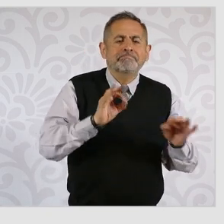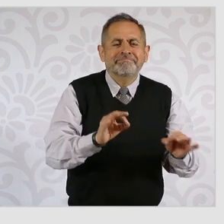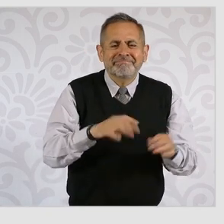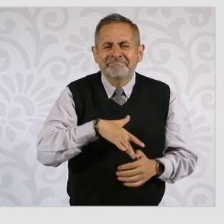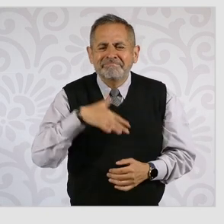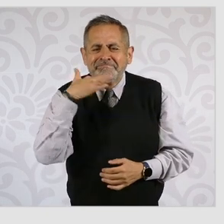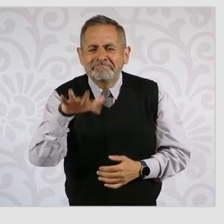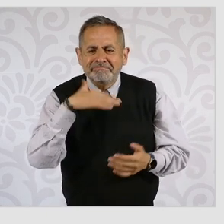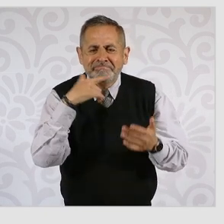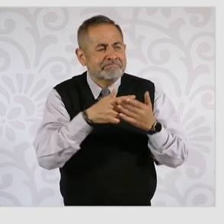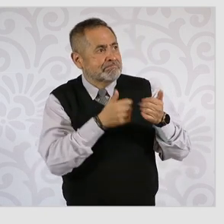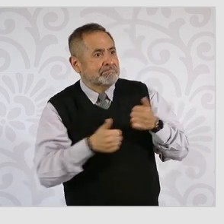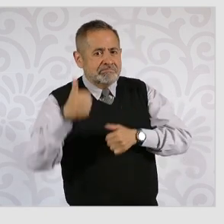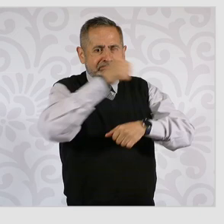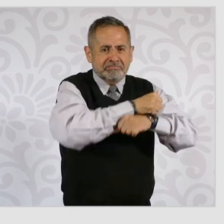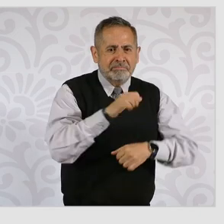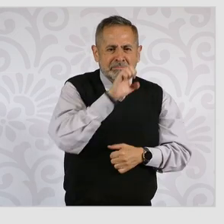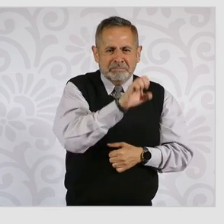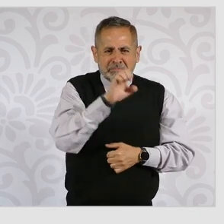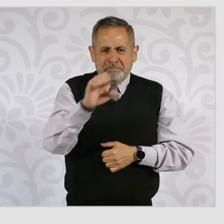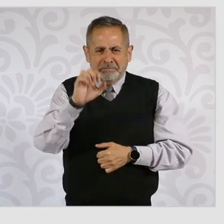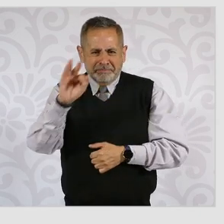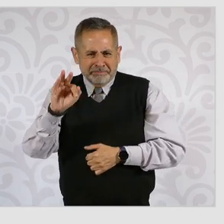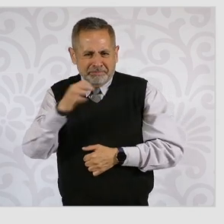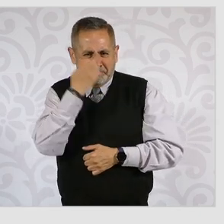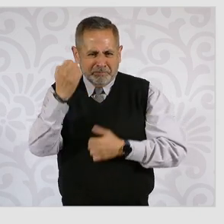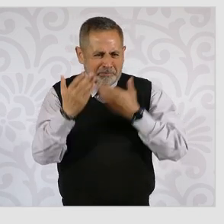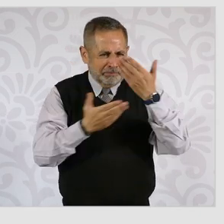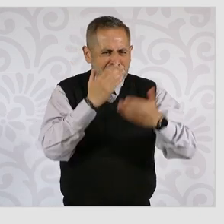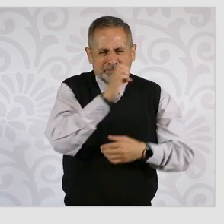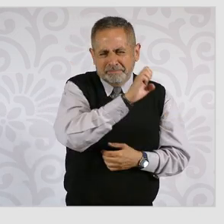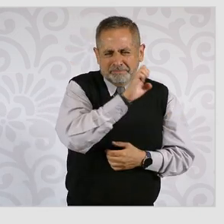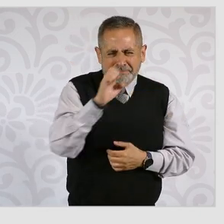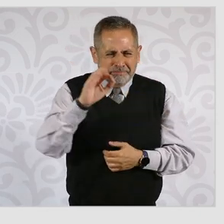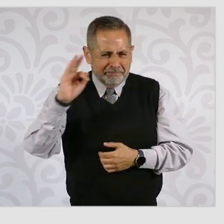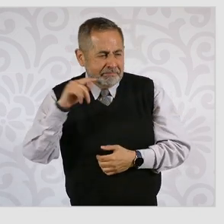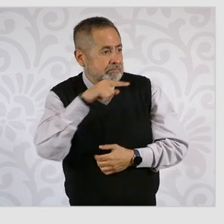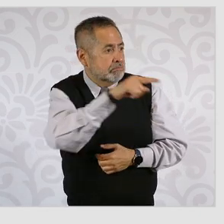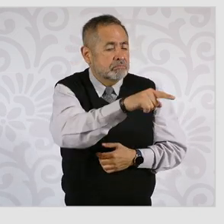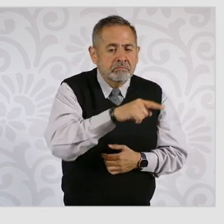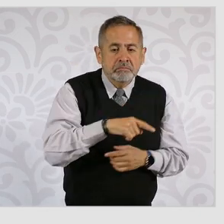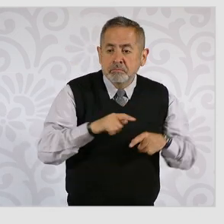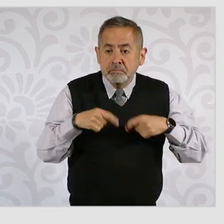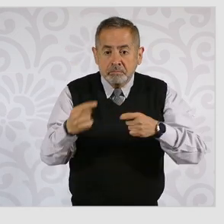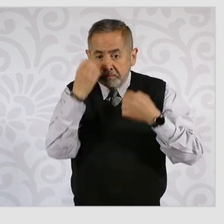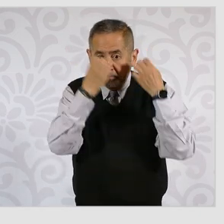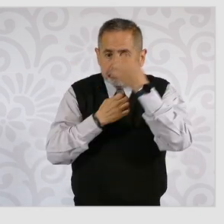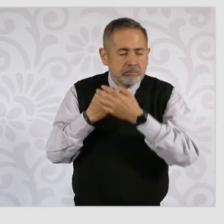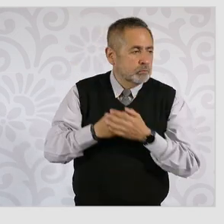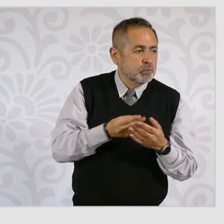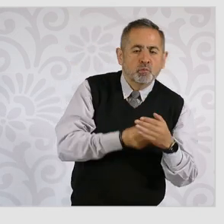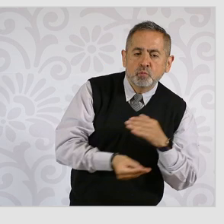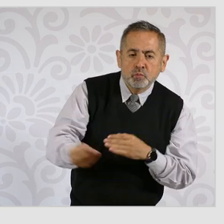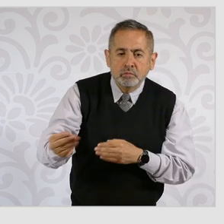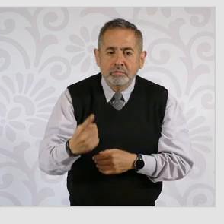alto nivel de la escuela judicial, donde se han vendido los exámenes de oposición para jueces en